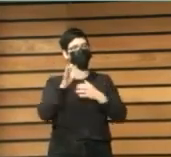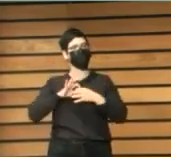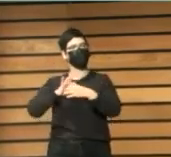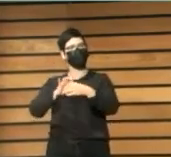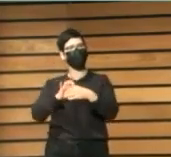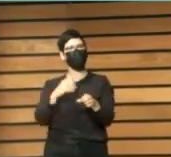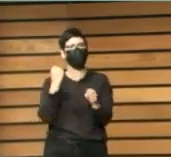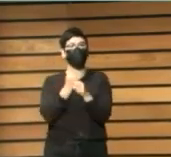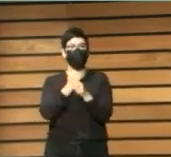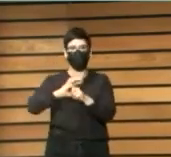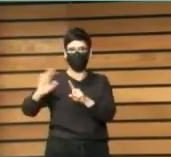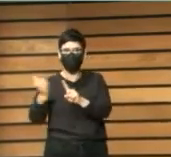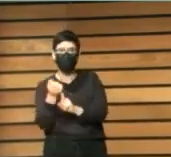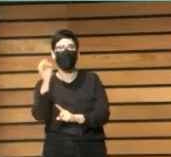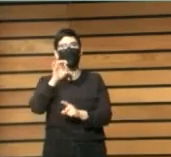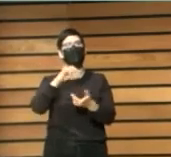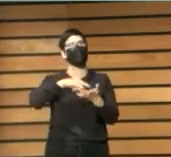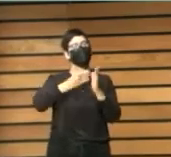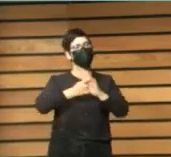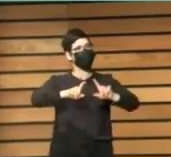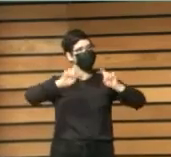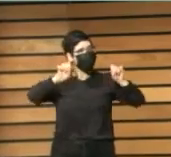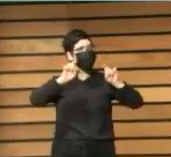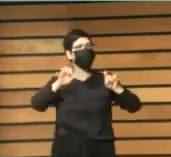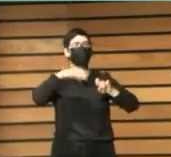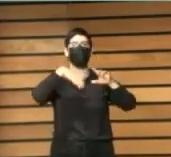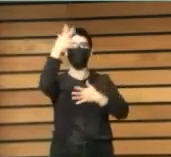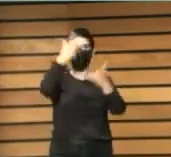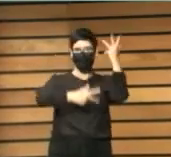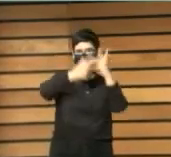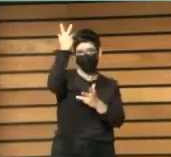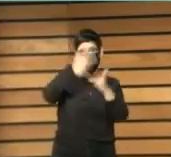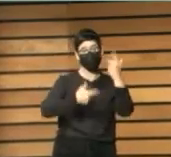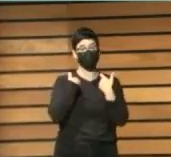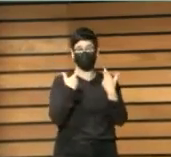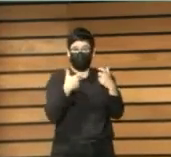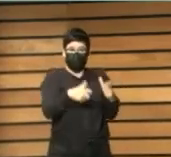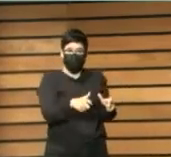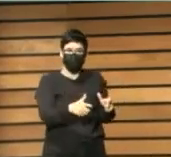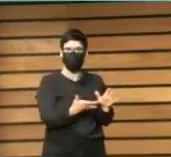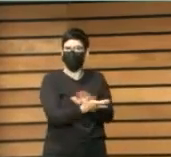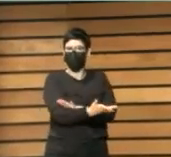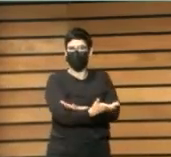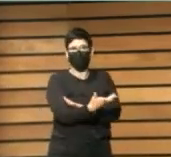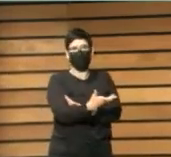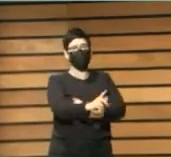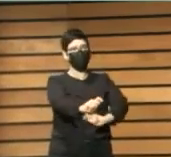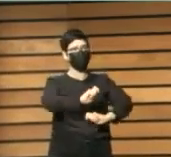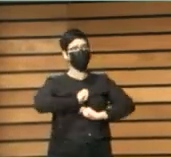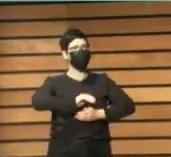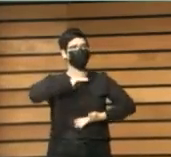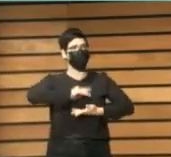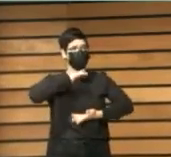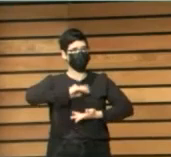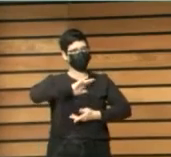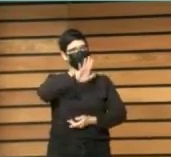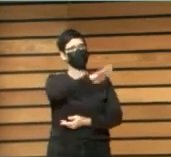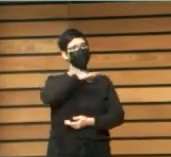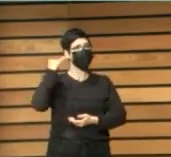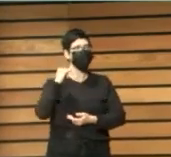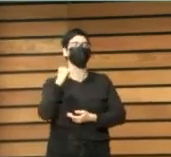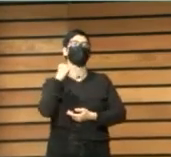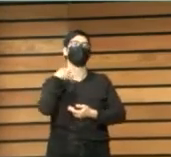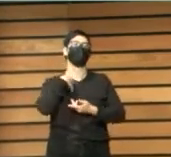el sistema educativo la administración pero en este ámbito estamos con la capacitación digital en competencias básicas